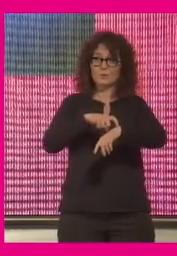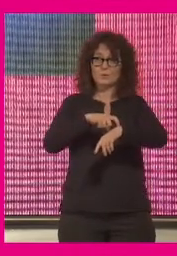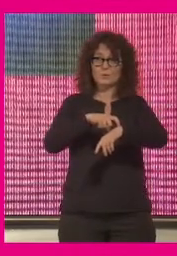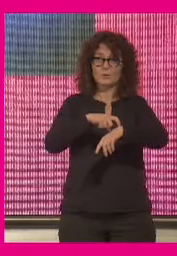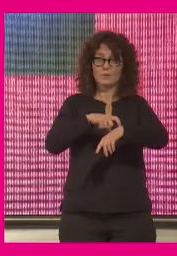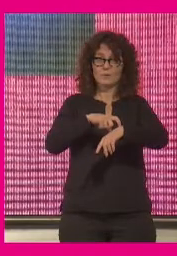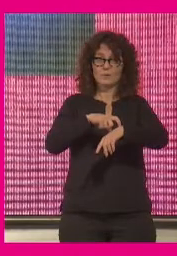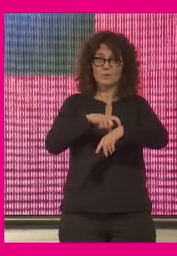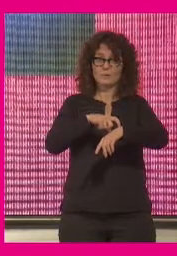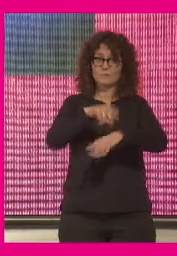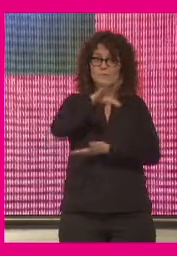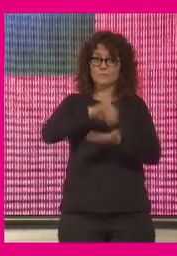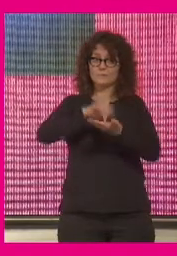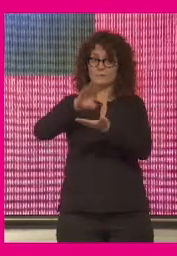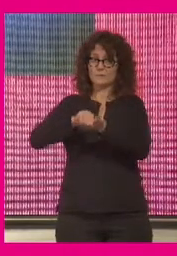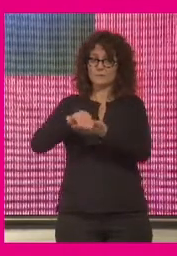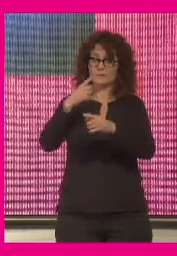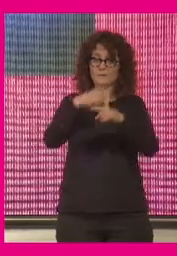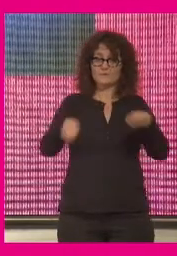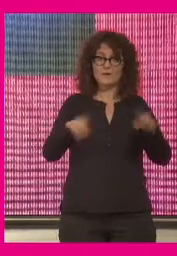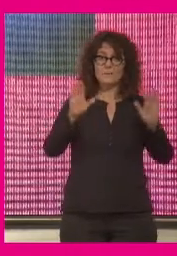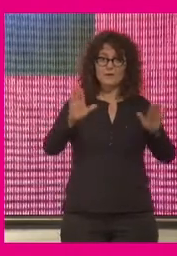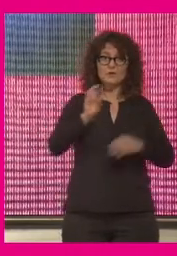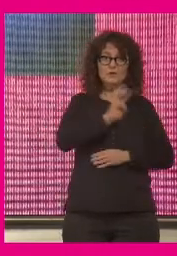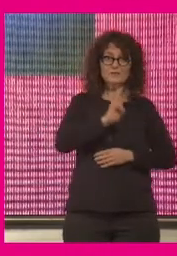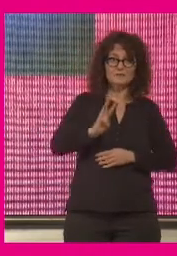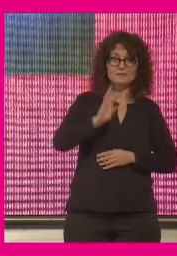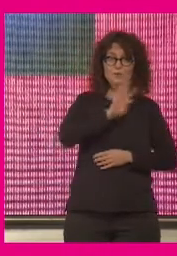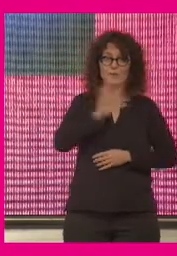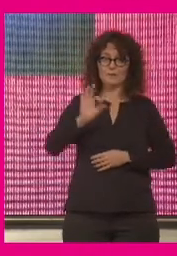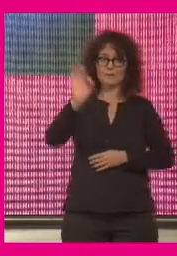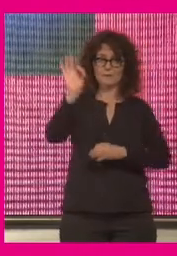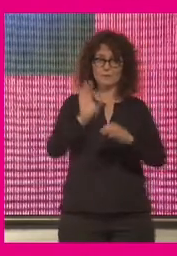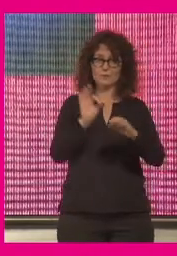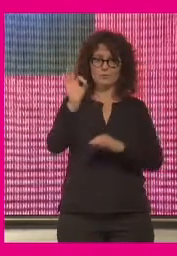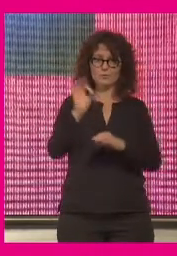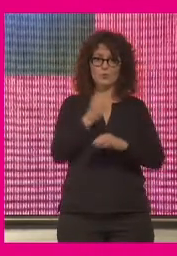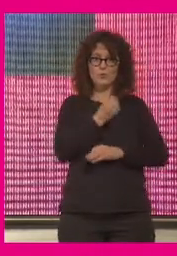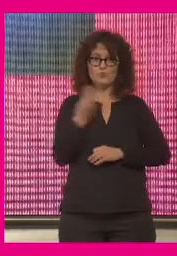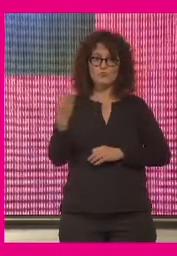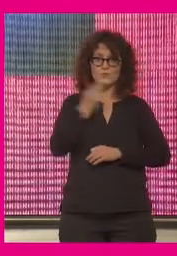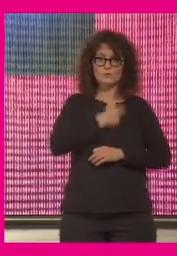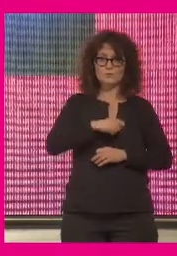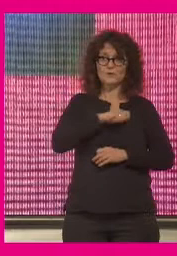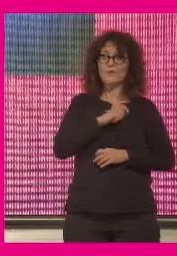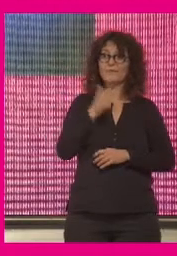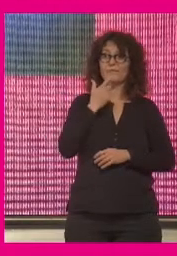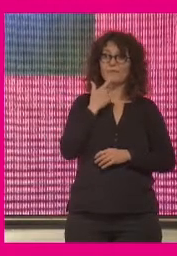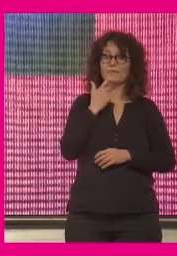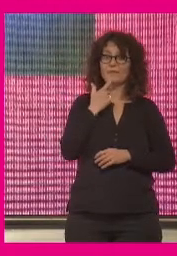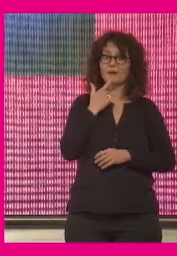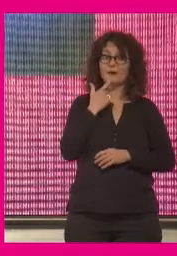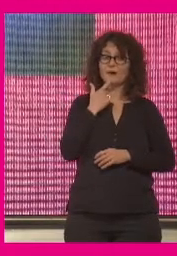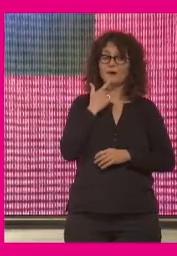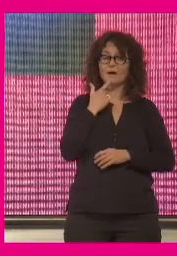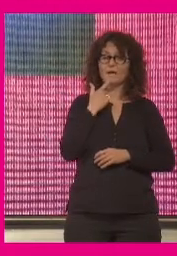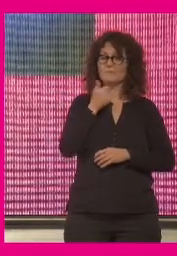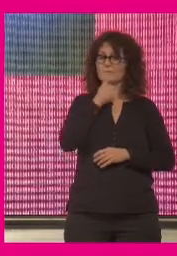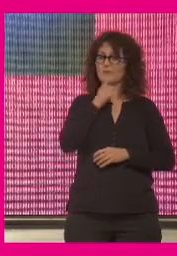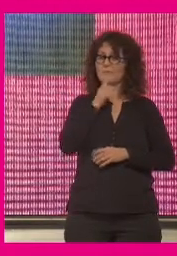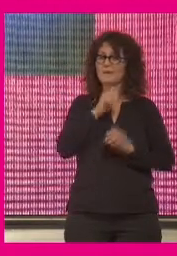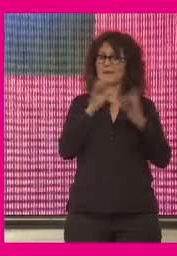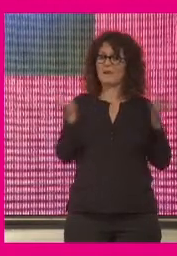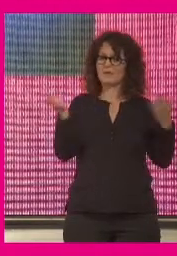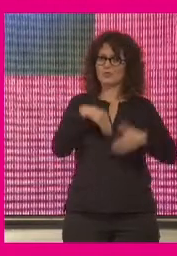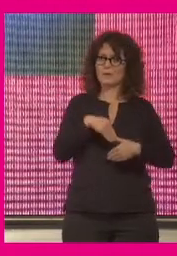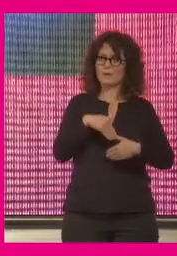distintas es verdad pero se planteaba un crecimiento de en torno al 33 al 40% el número de los españoles que decían que no lo tenían claro un